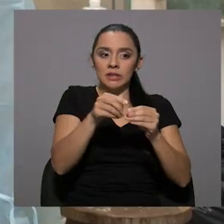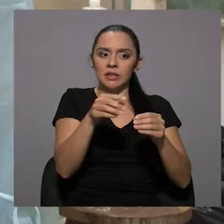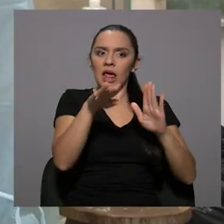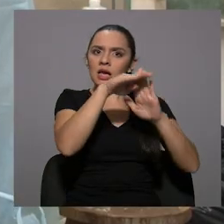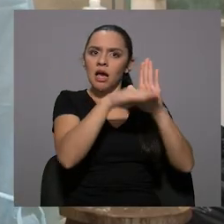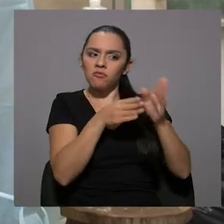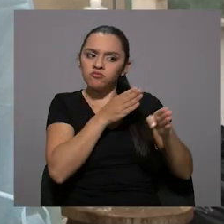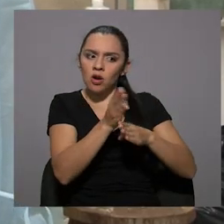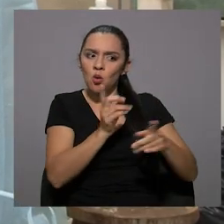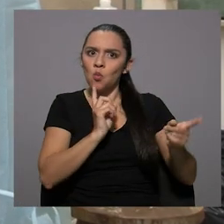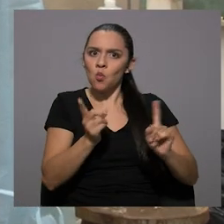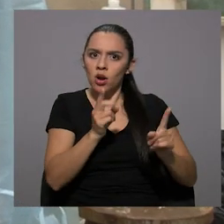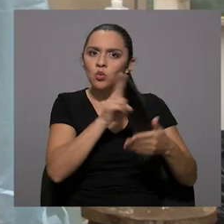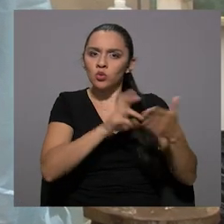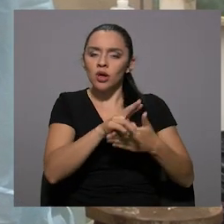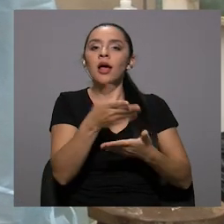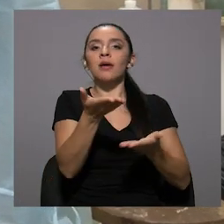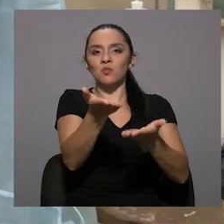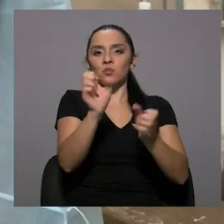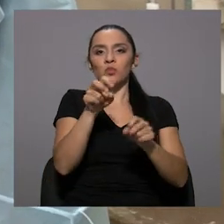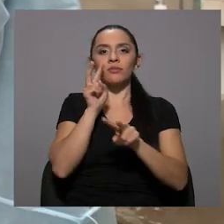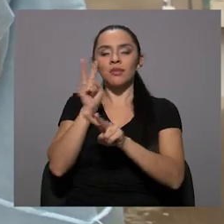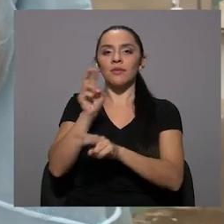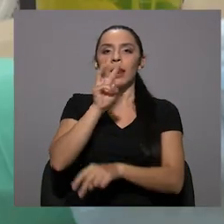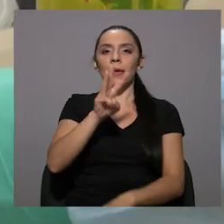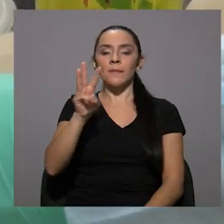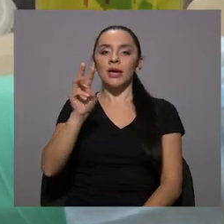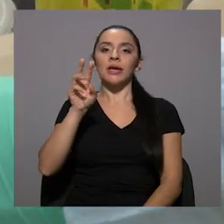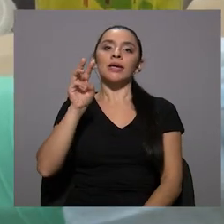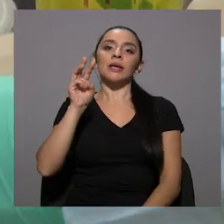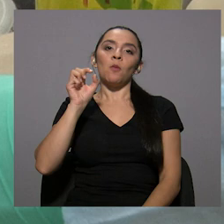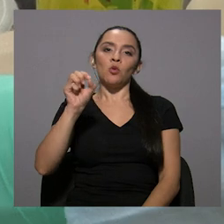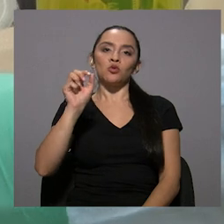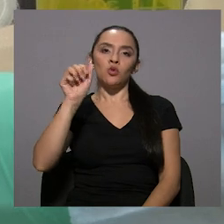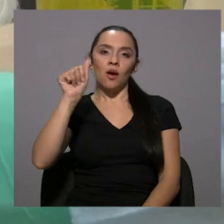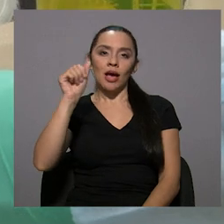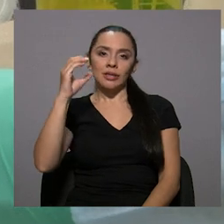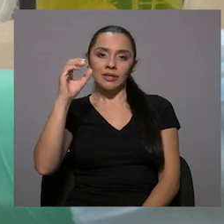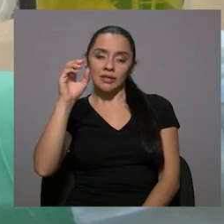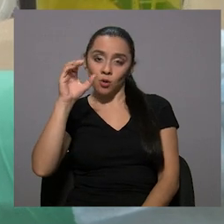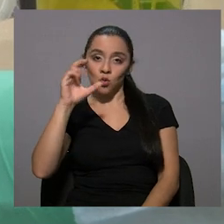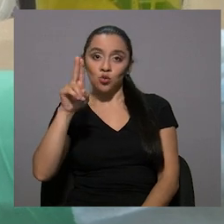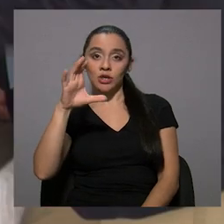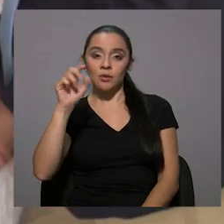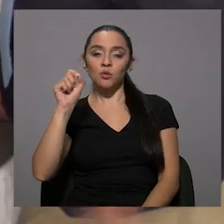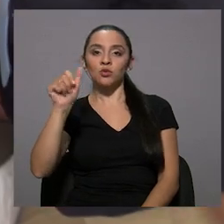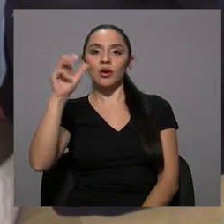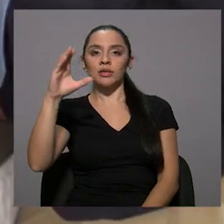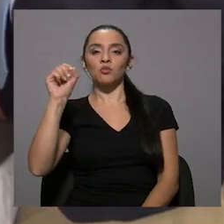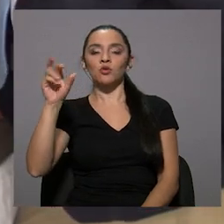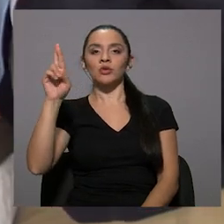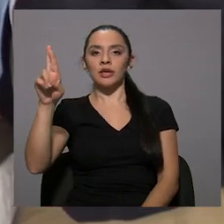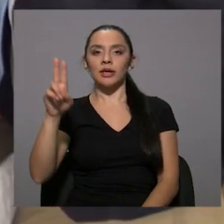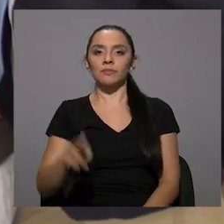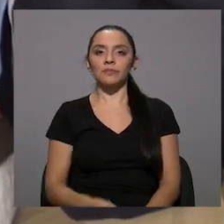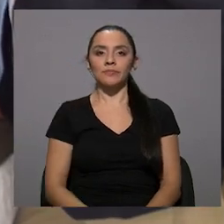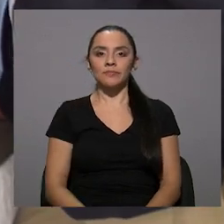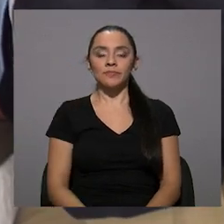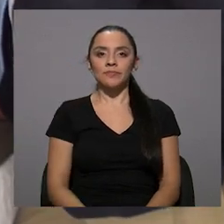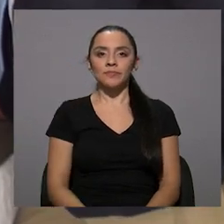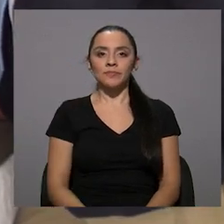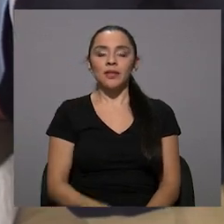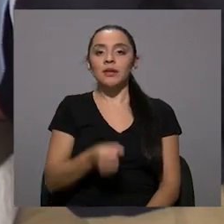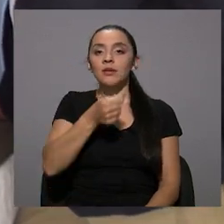Si desea conocer más sobre las carreras de Ingeniería de la UCR, le invitamos a visitar la página www.ucr